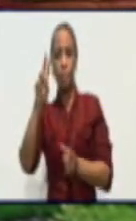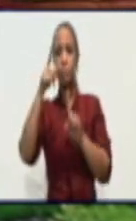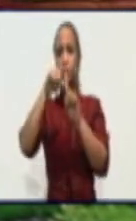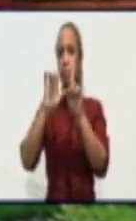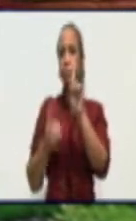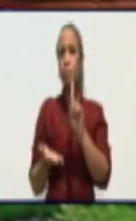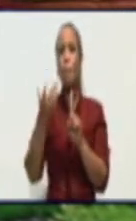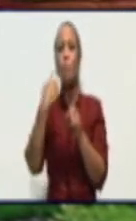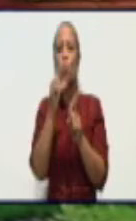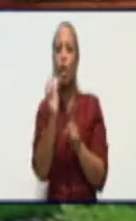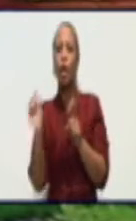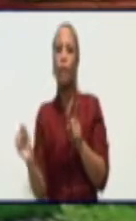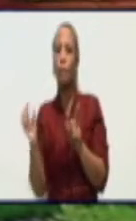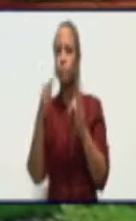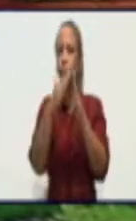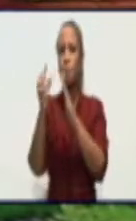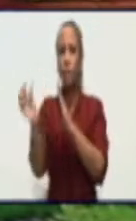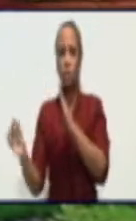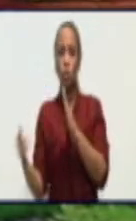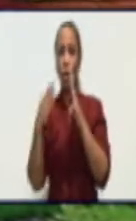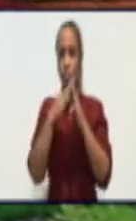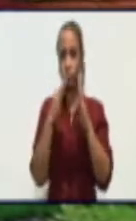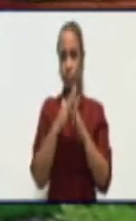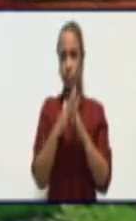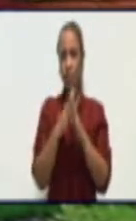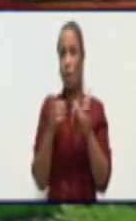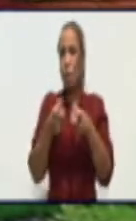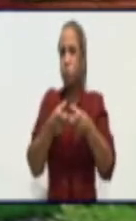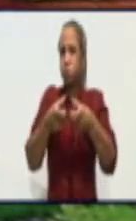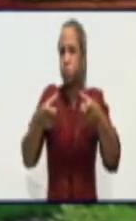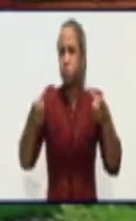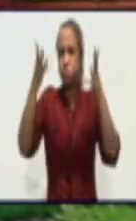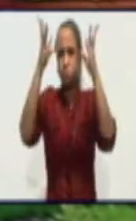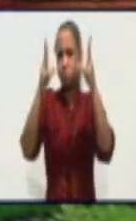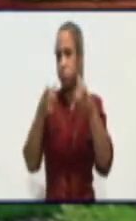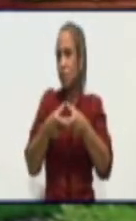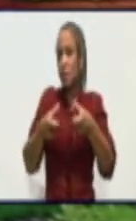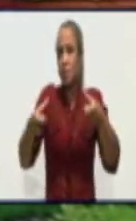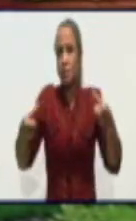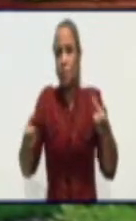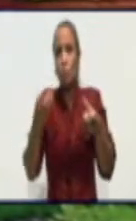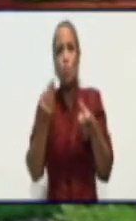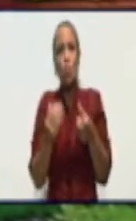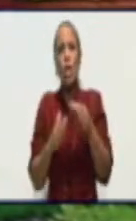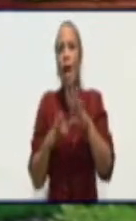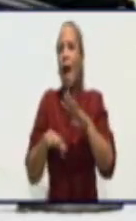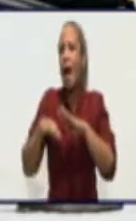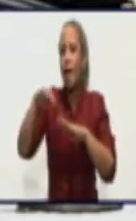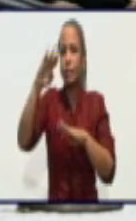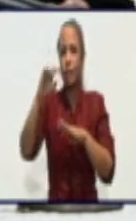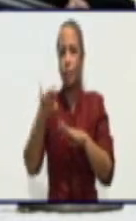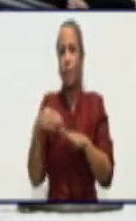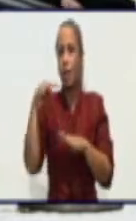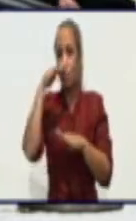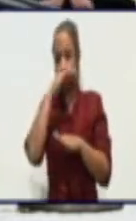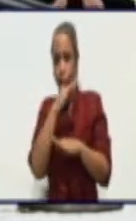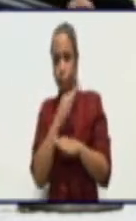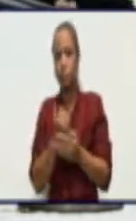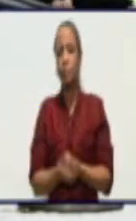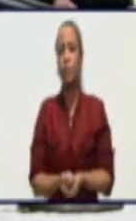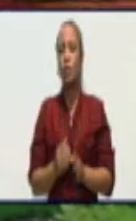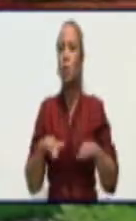100.000 habitantes. Esa es una cifra demasiado alta para el municipio guisero. ¿Cómo se